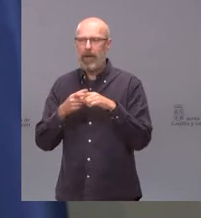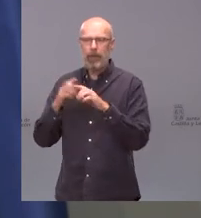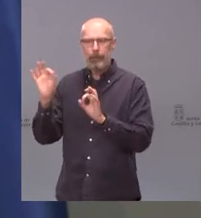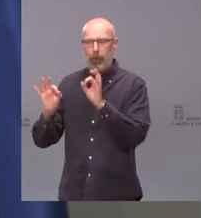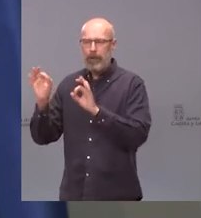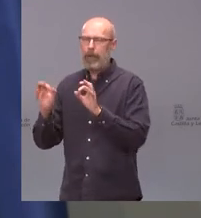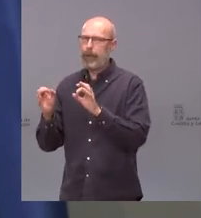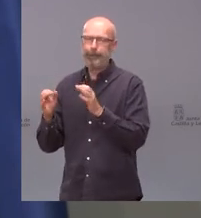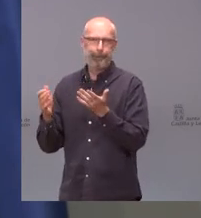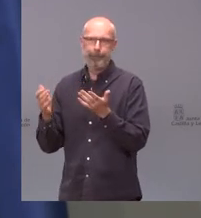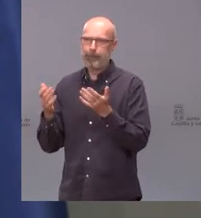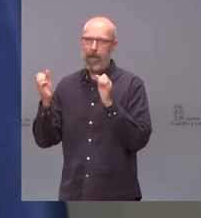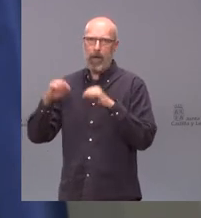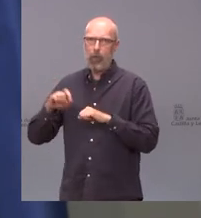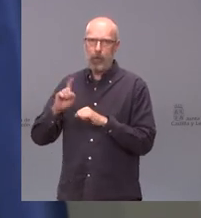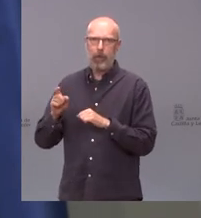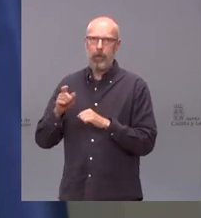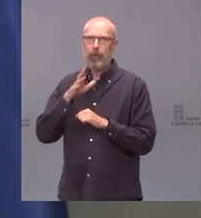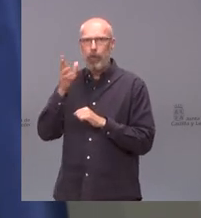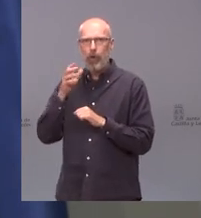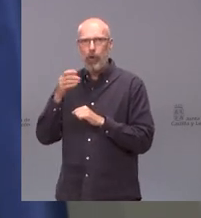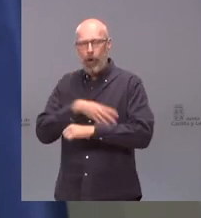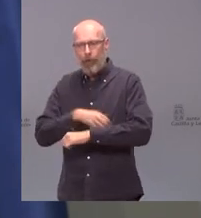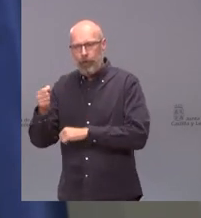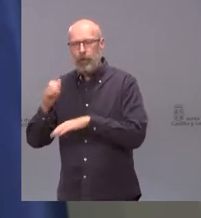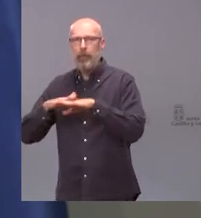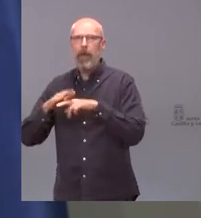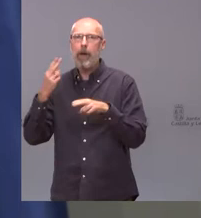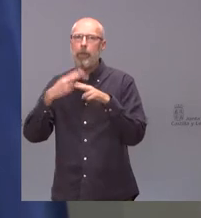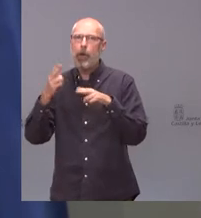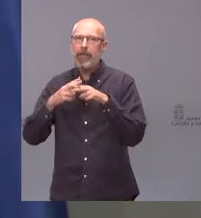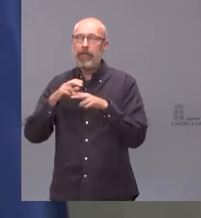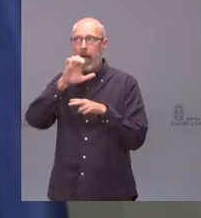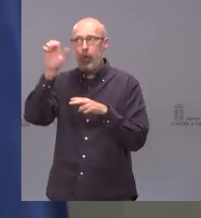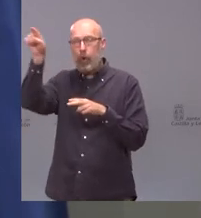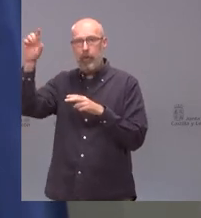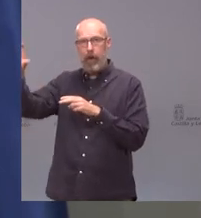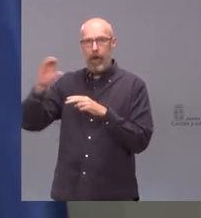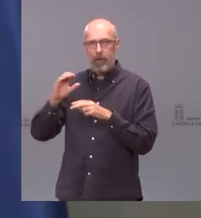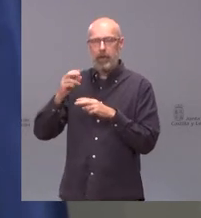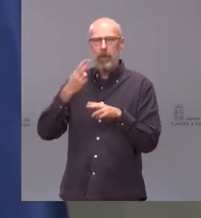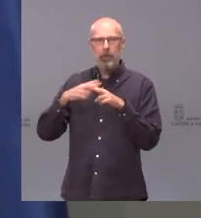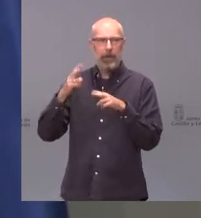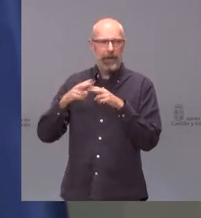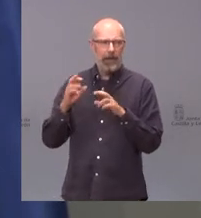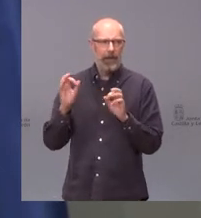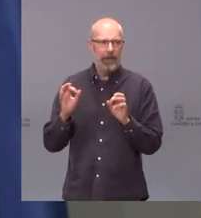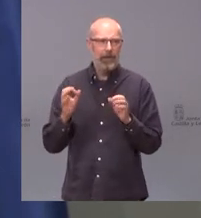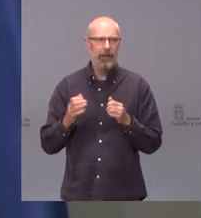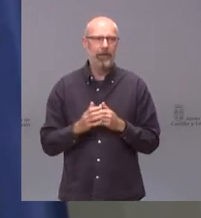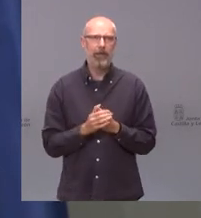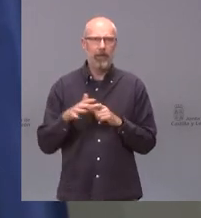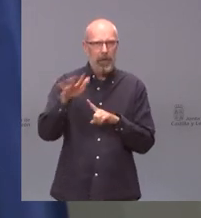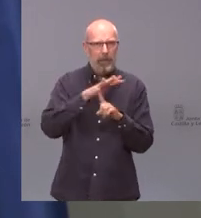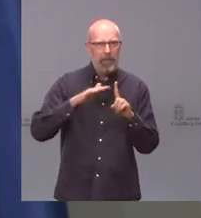destinados a las políticas medioambientales, fondos provenientes de Europa destinados a las políticas medioambientales, en los cuales nuevamente,